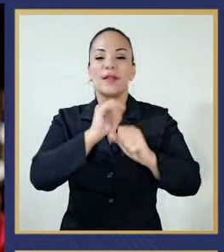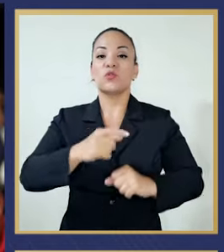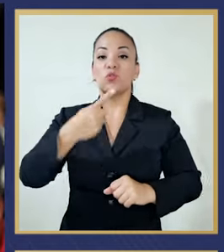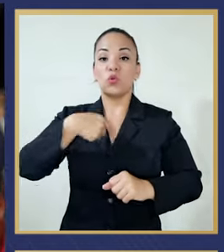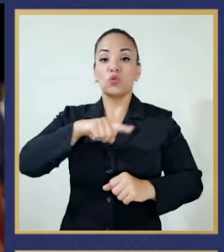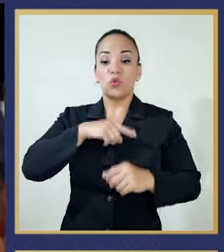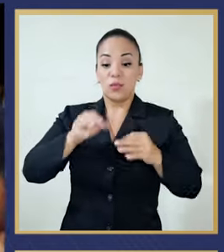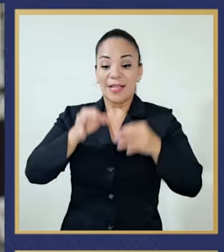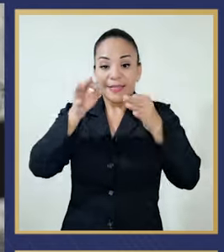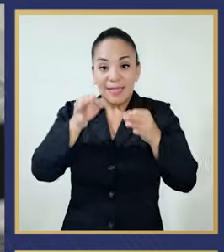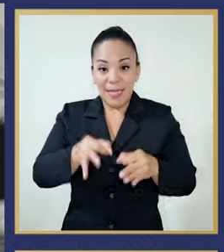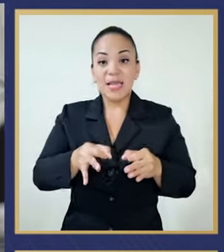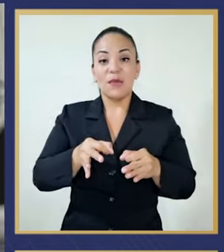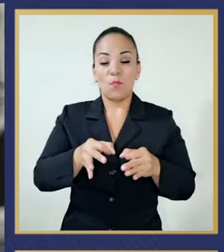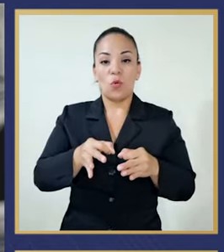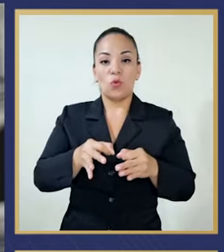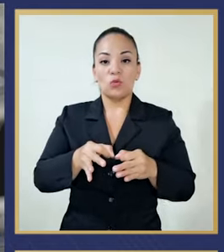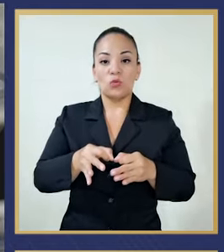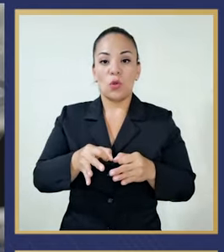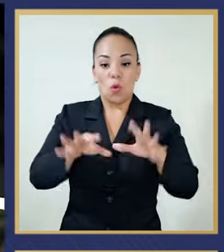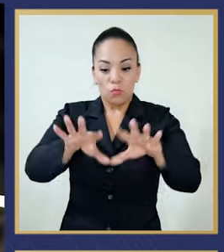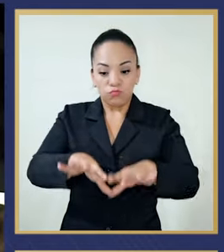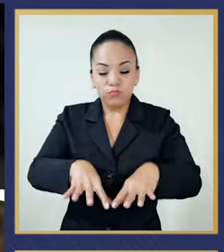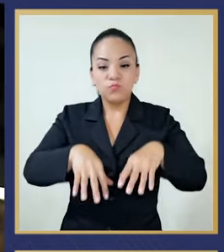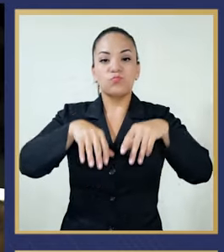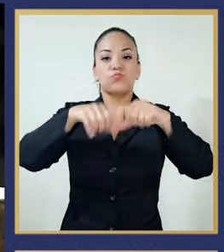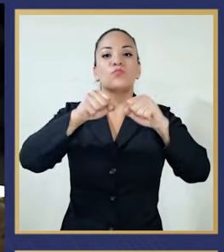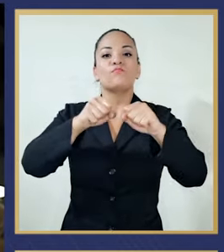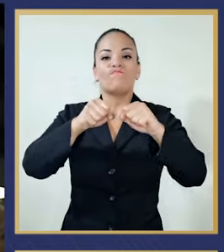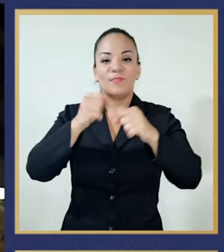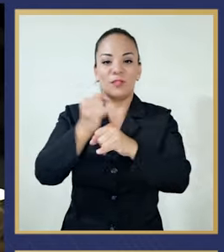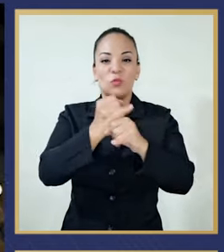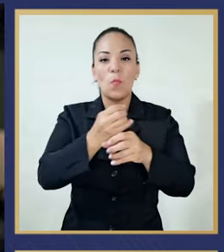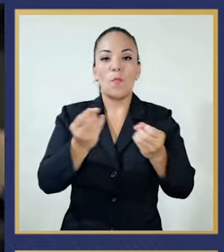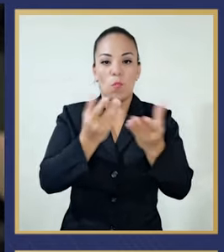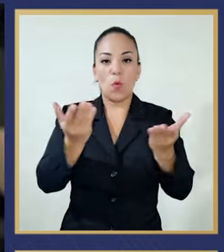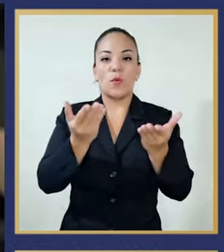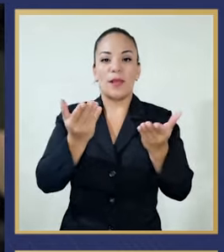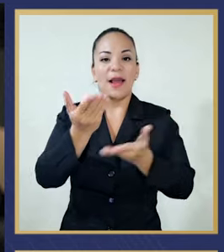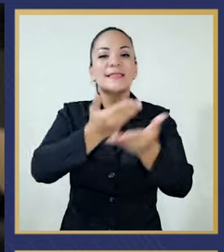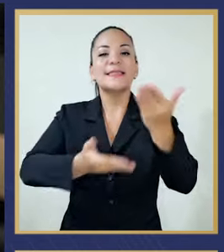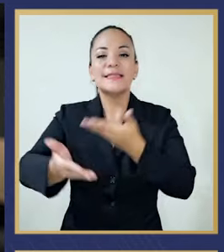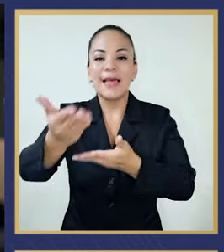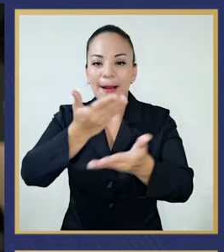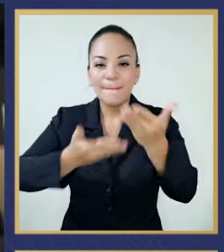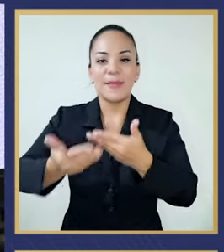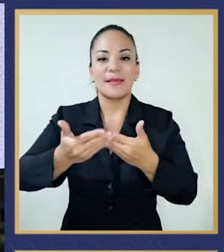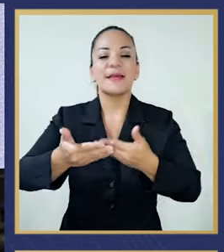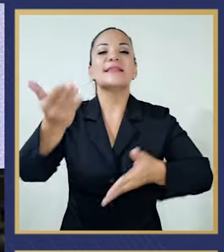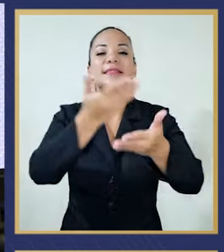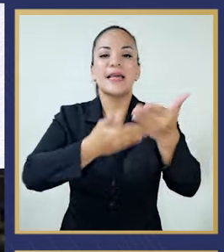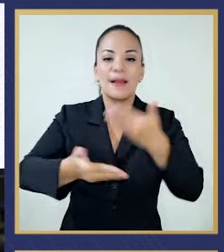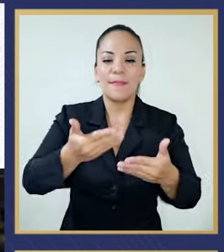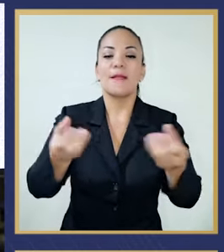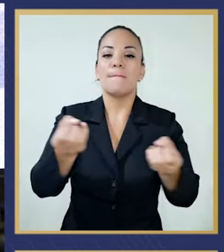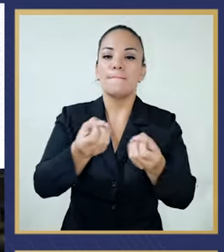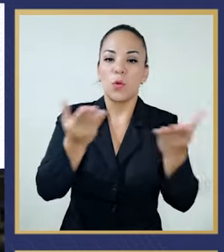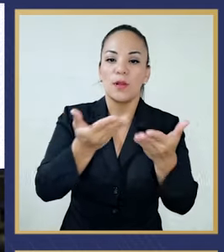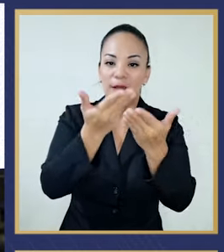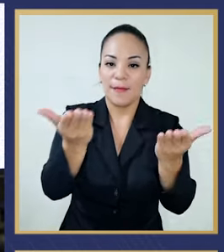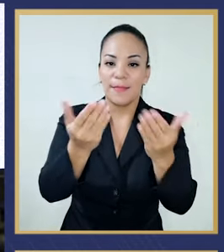decidimos entrar al servicio público. Al servicio